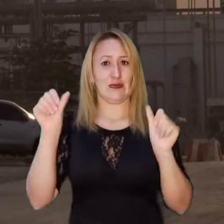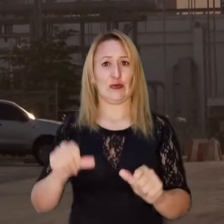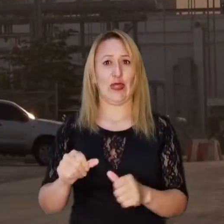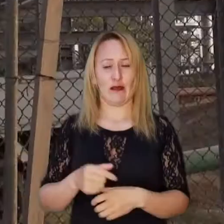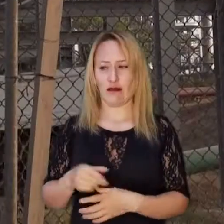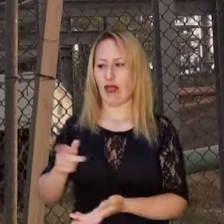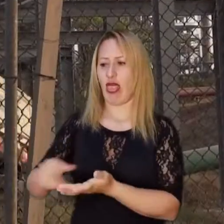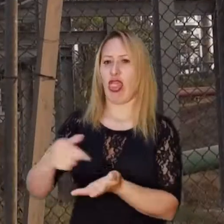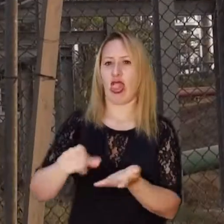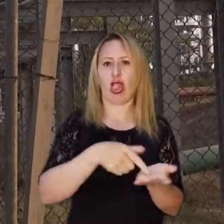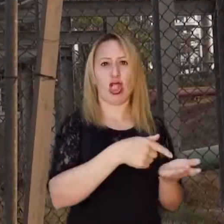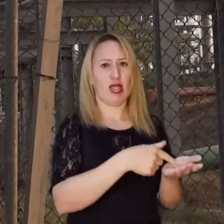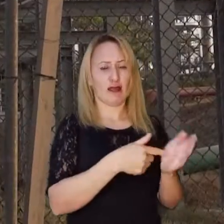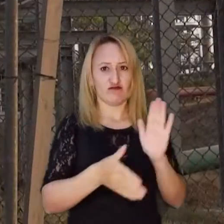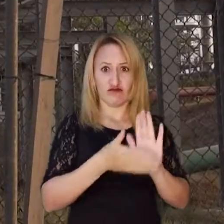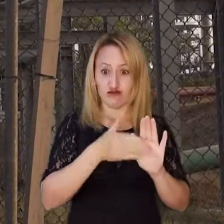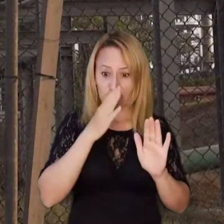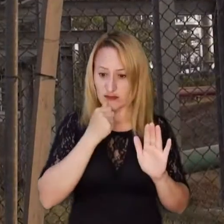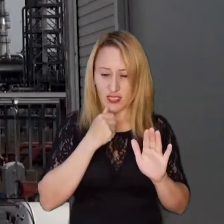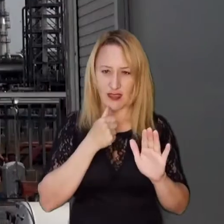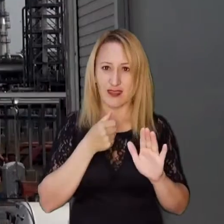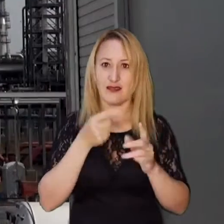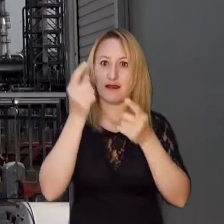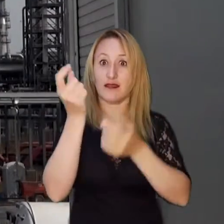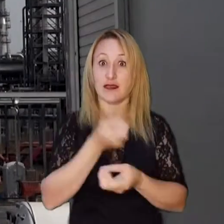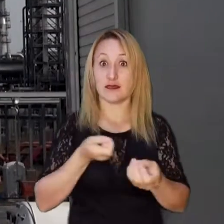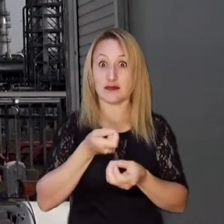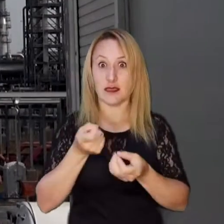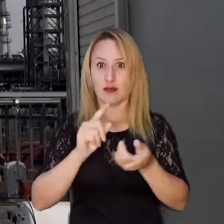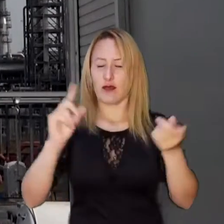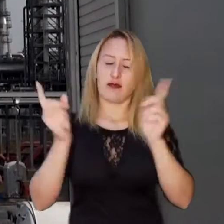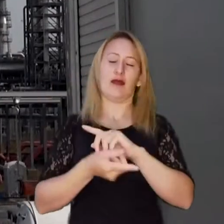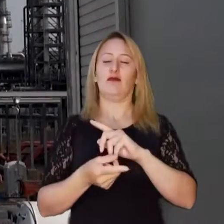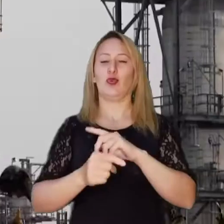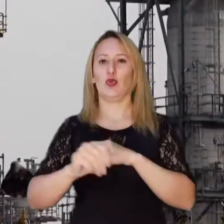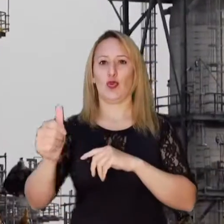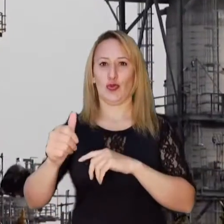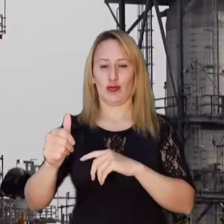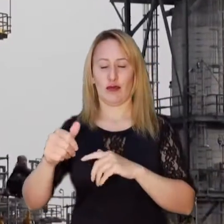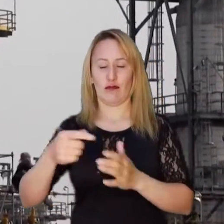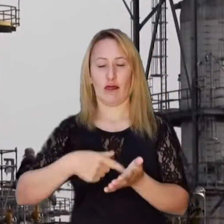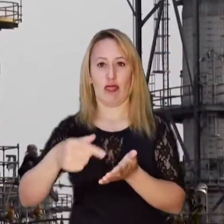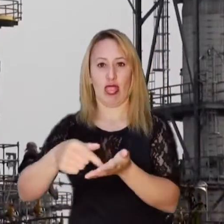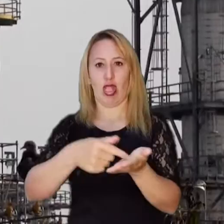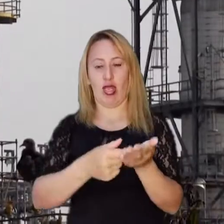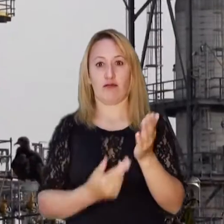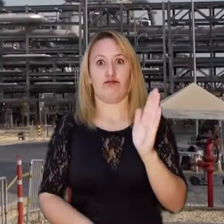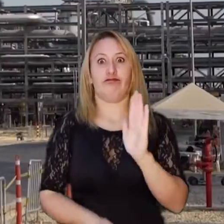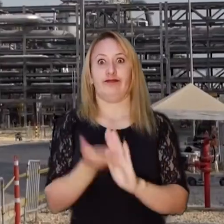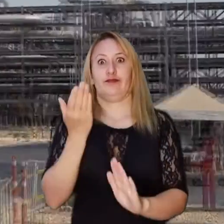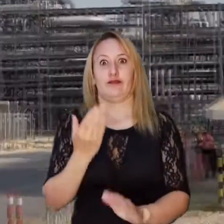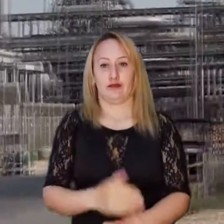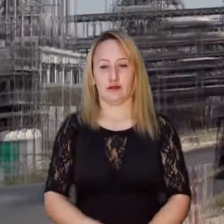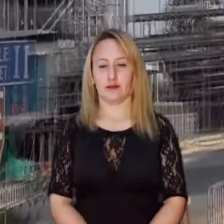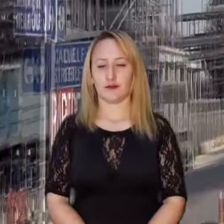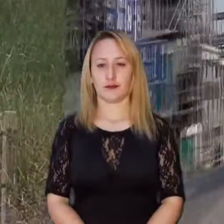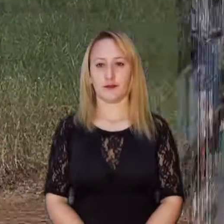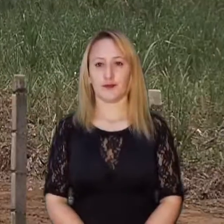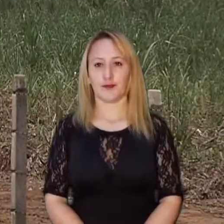el proyecto, gastos injustificados, cambios en los diseños y otros aspectos que alteraron los costos de las obras.